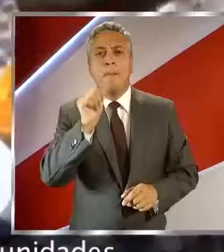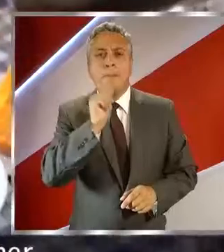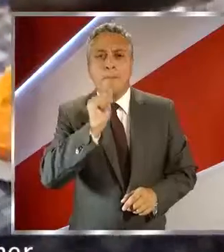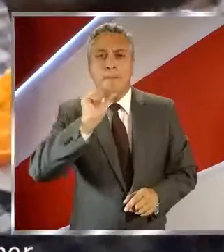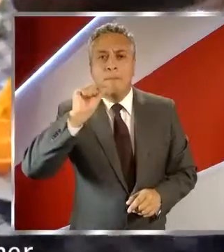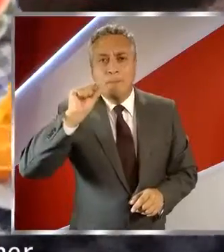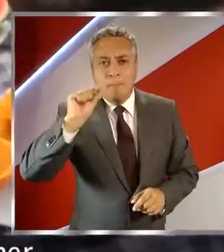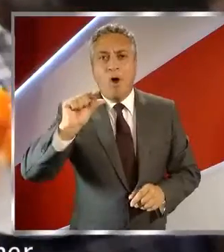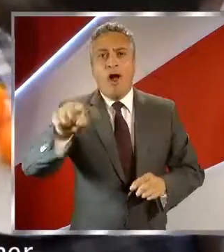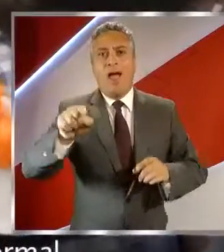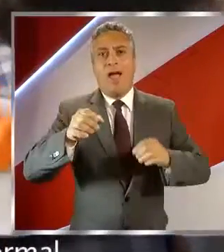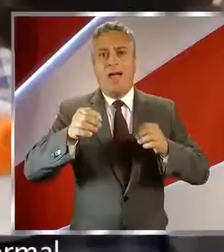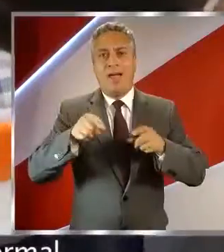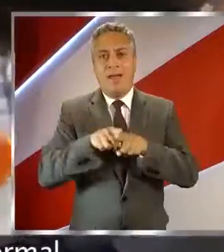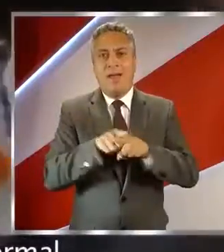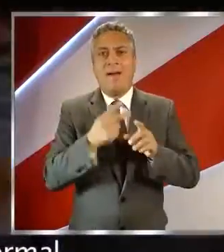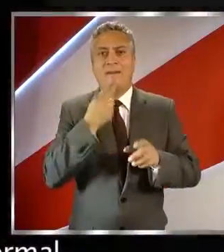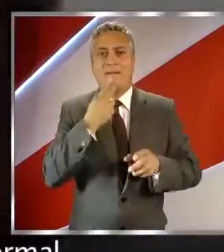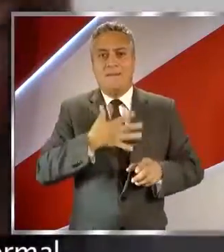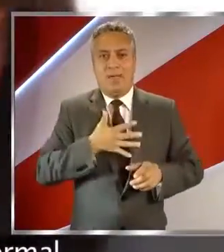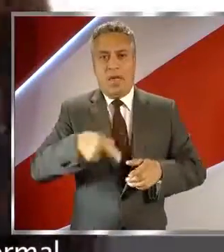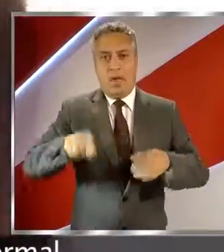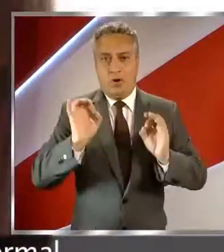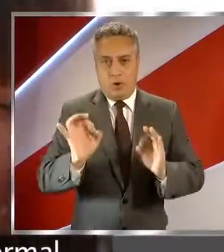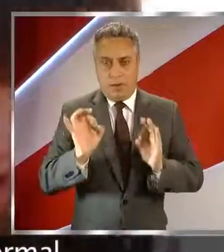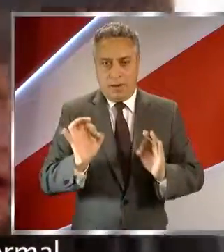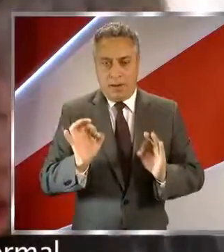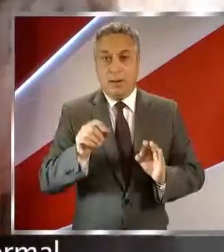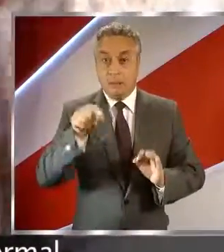oportunidades que ellos pueden tener para hacer una vida normal.